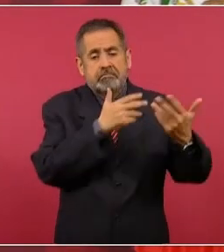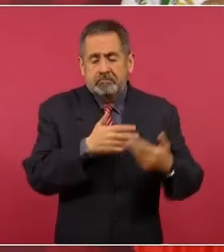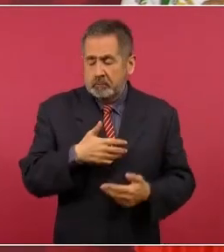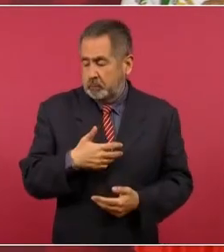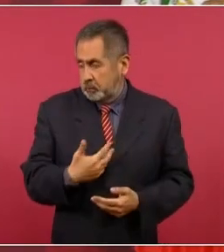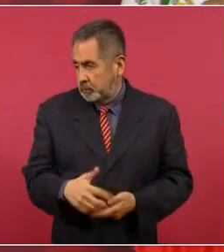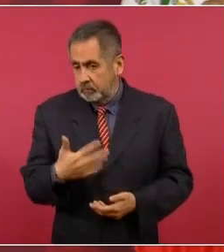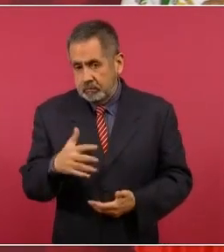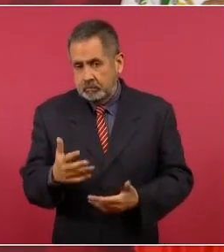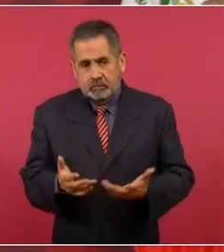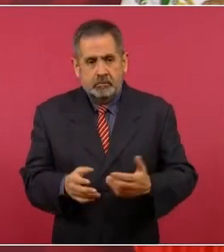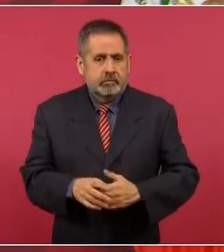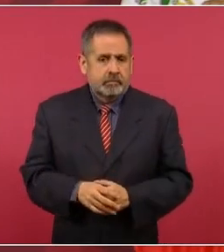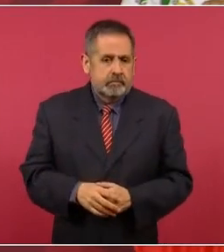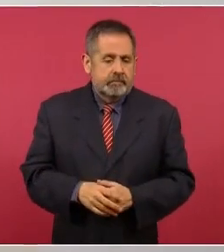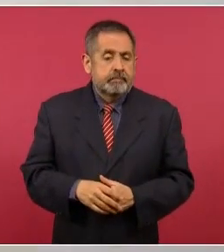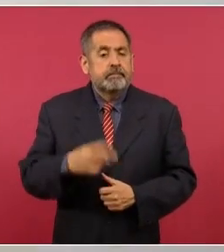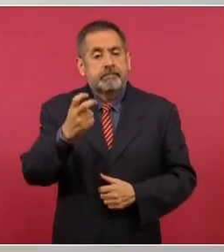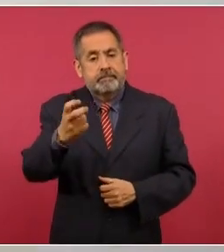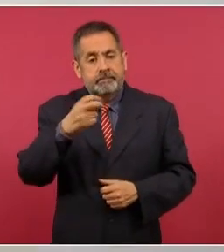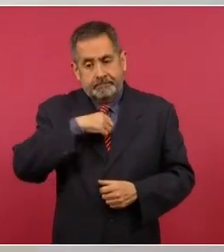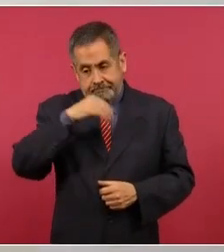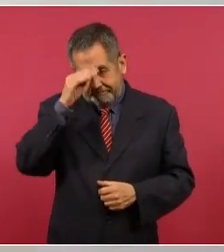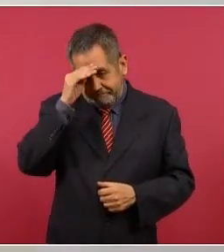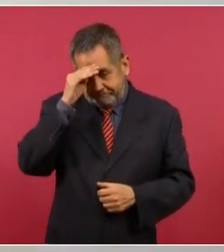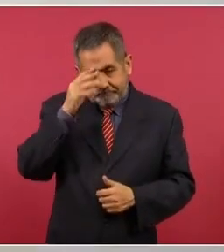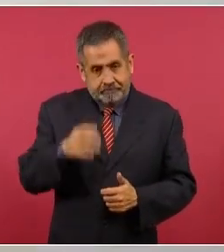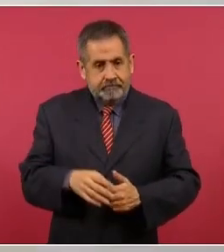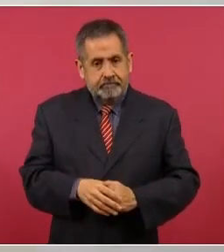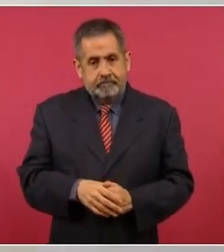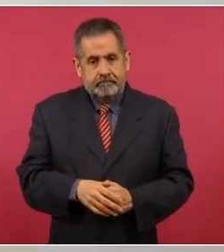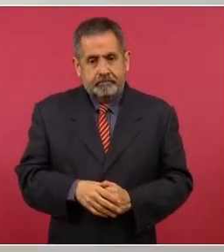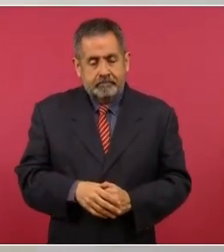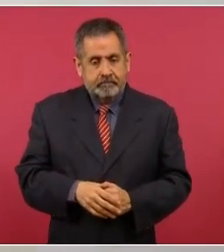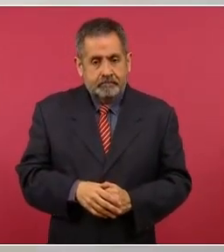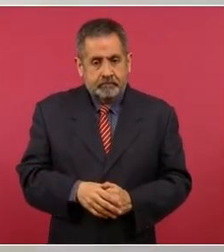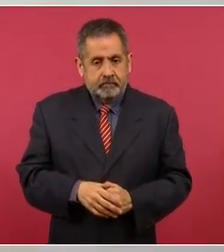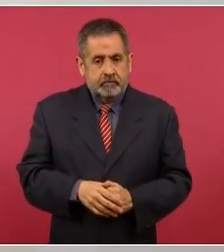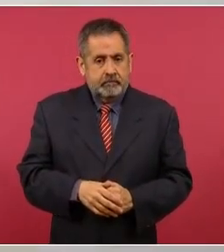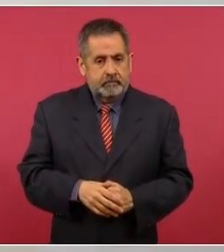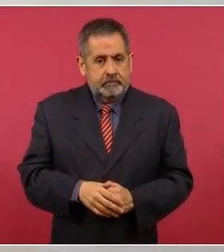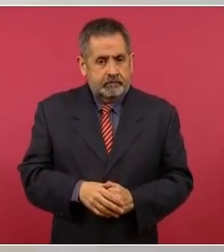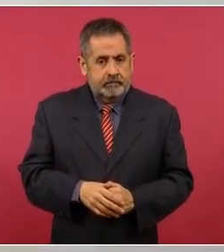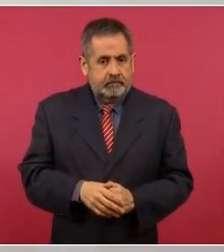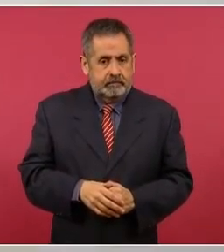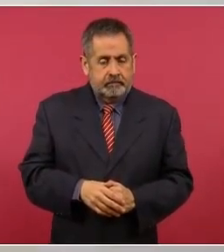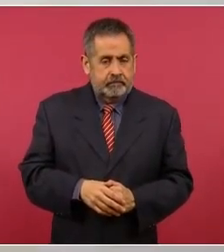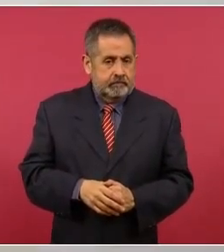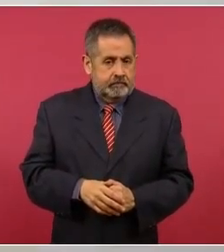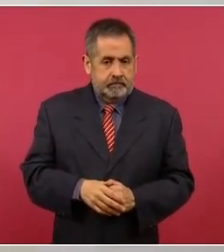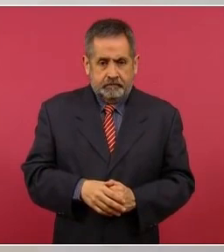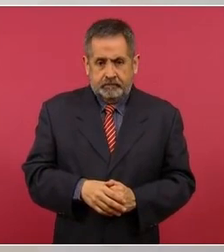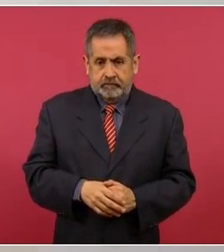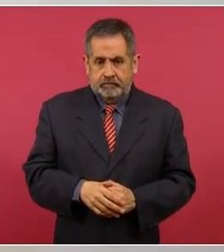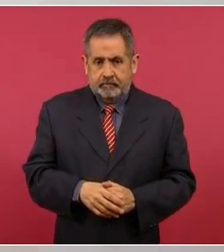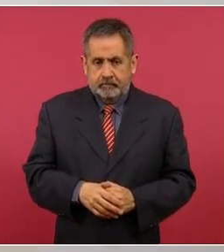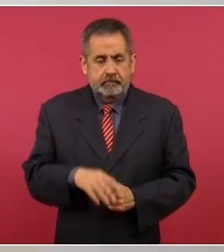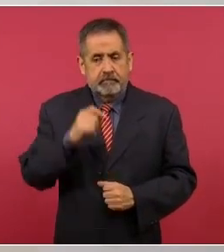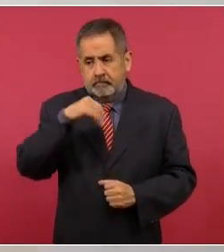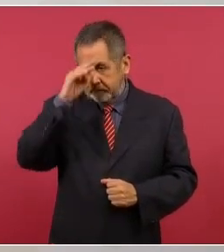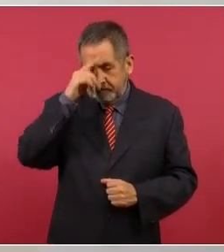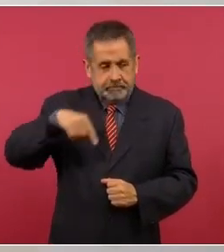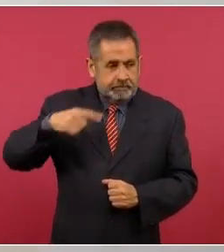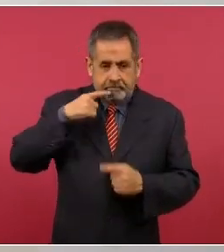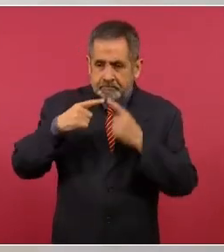Entonces, por eso se decide